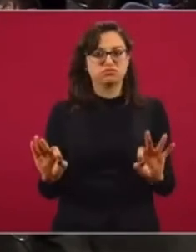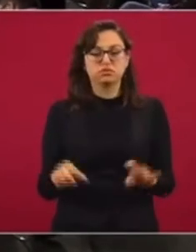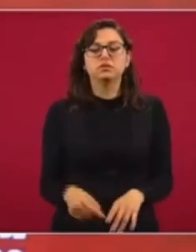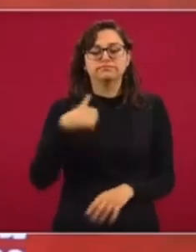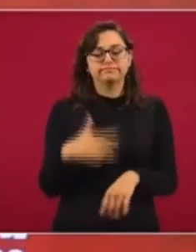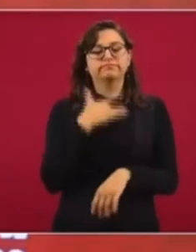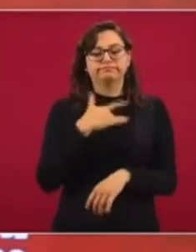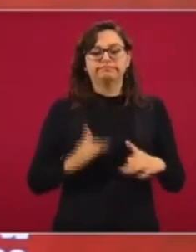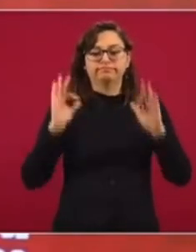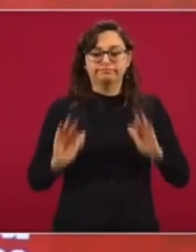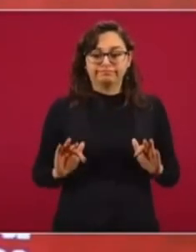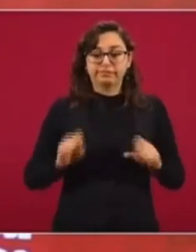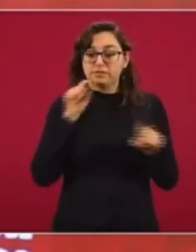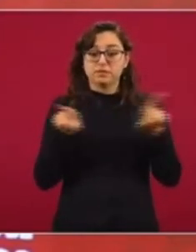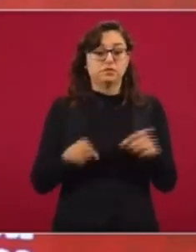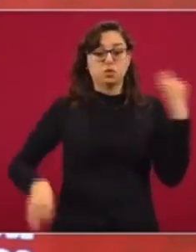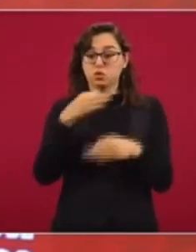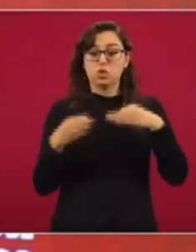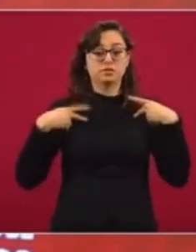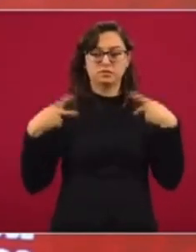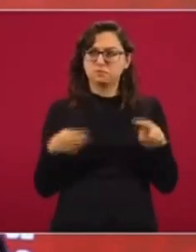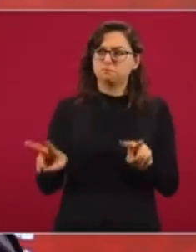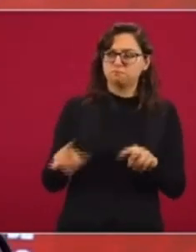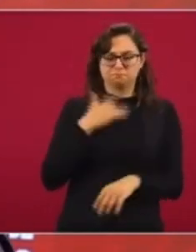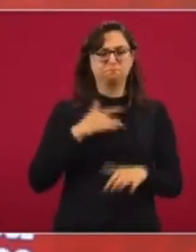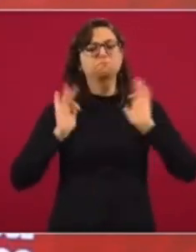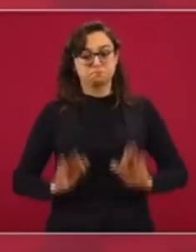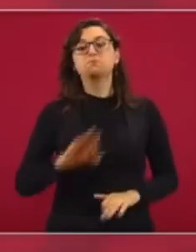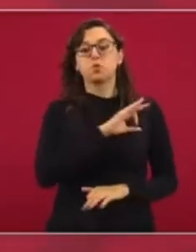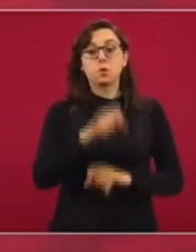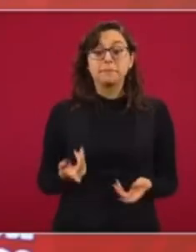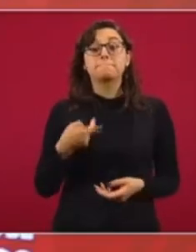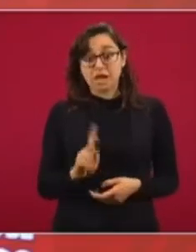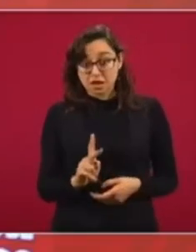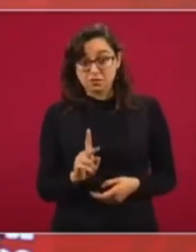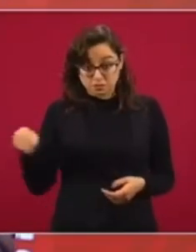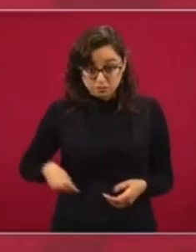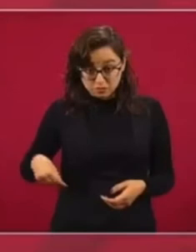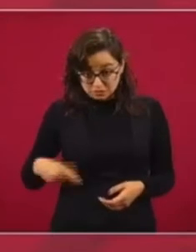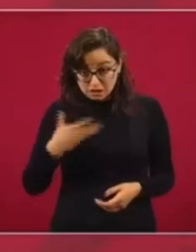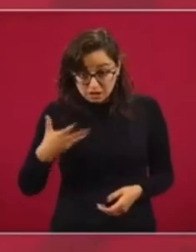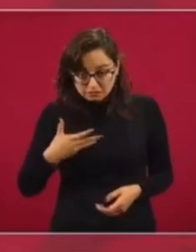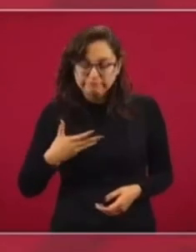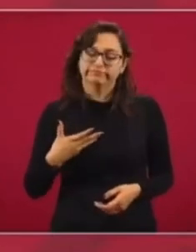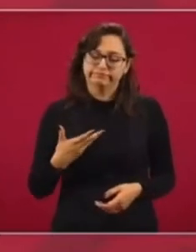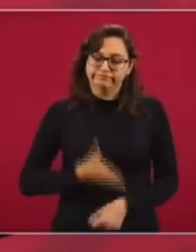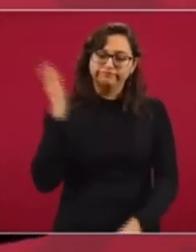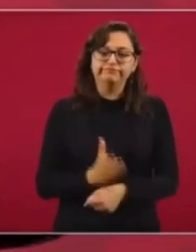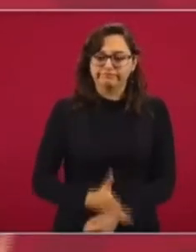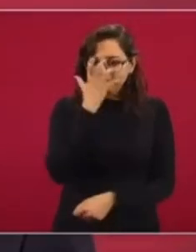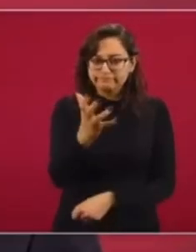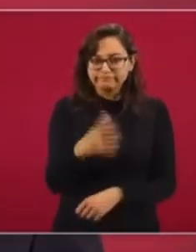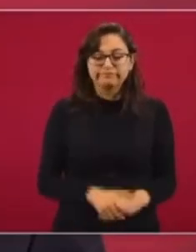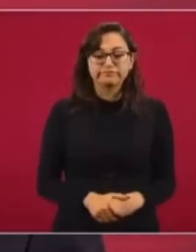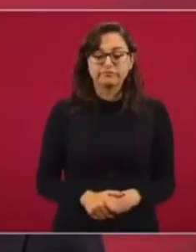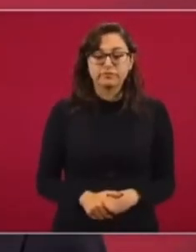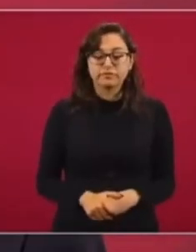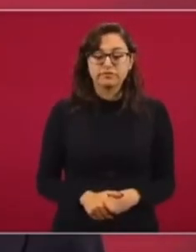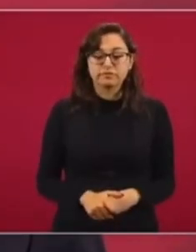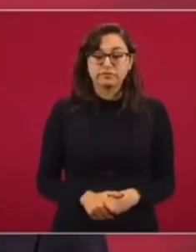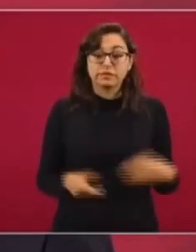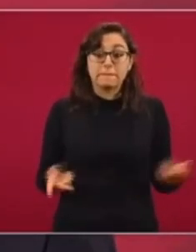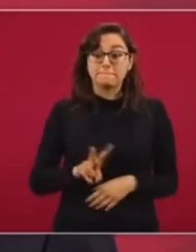también tranquilidad a todos, a los mexicanos, incluso a los implicados. Entonces, esperemos, sí son casos muy